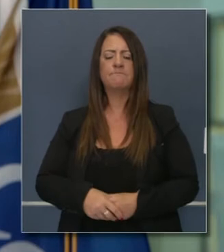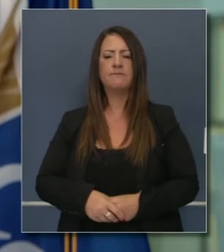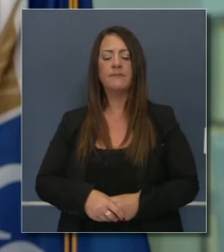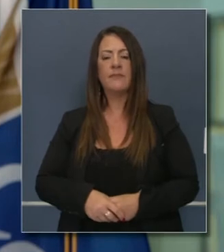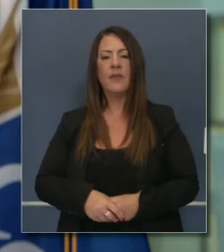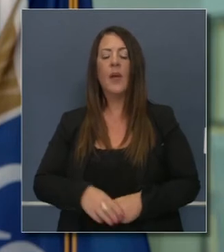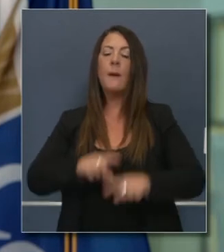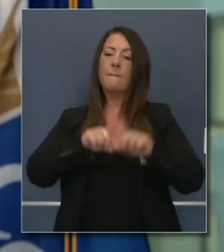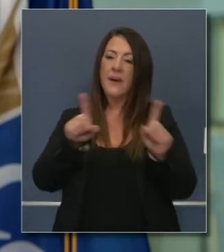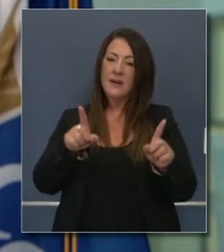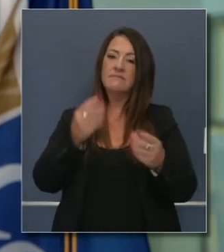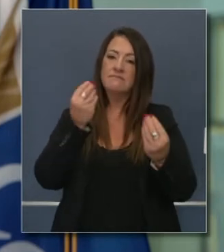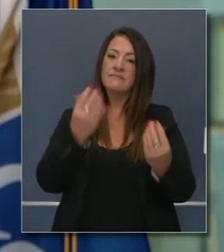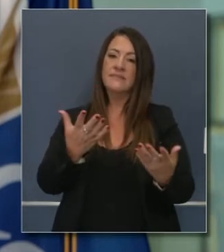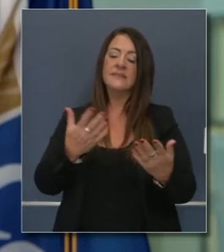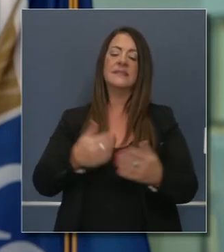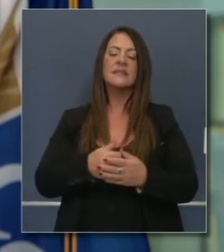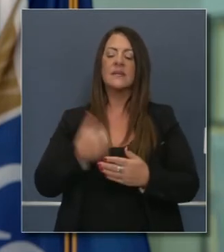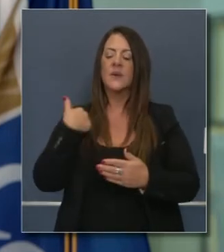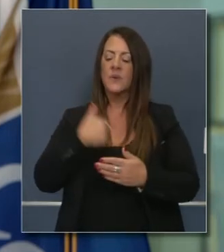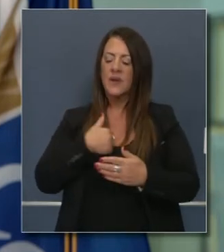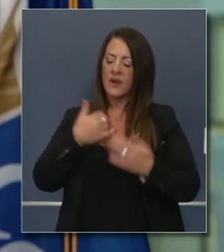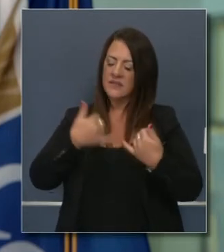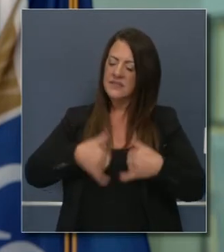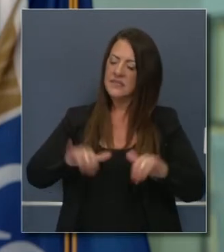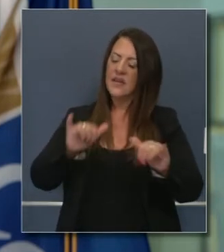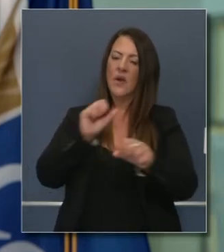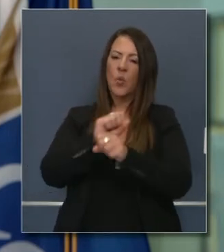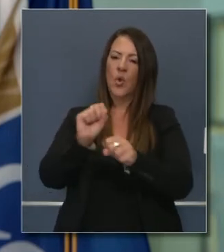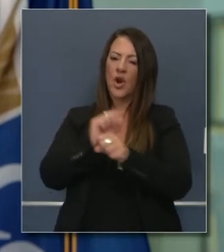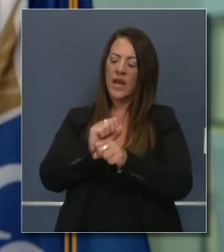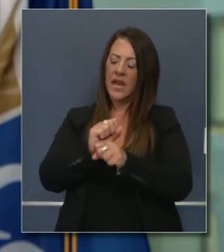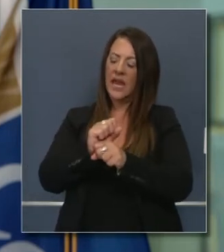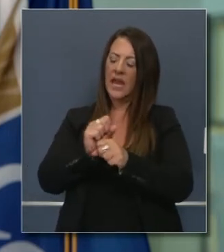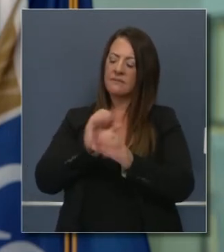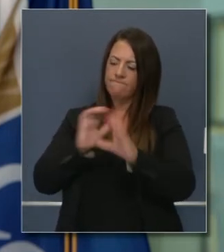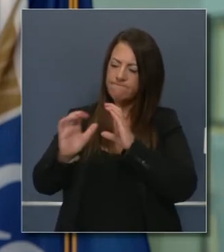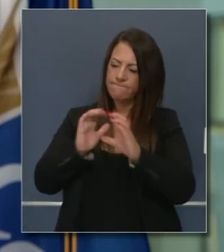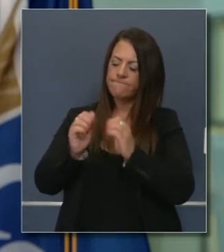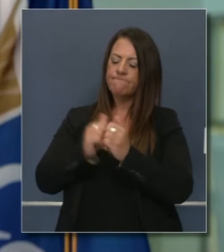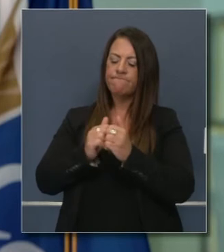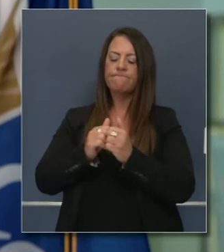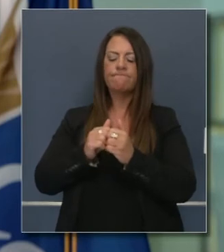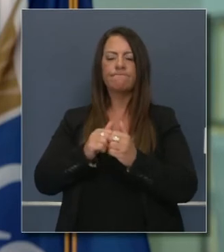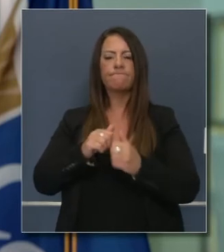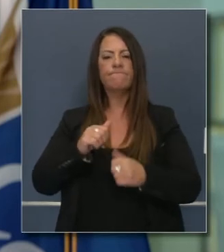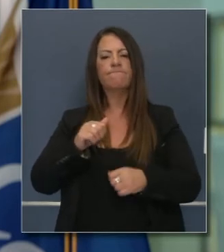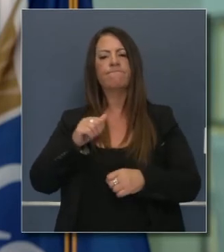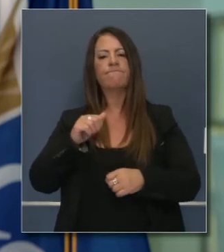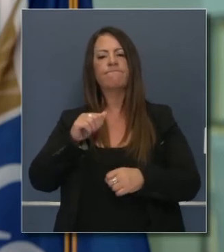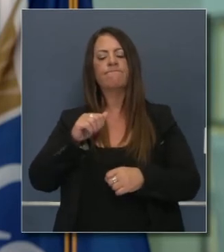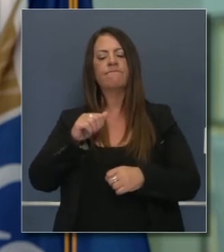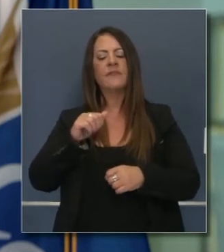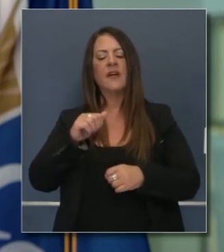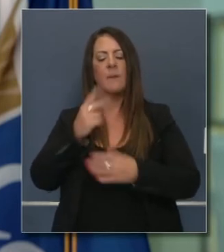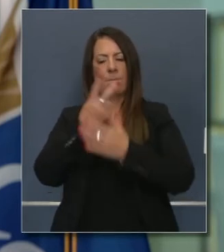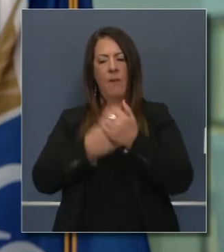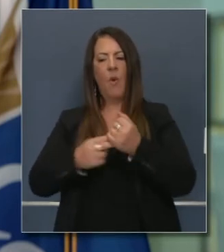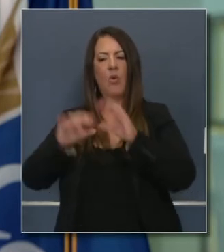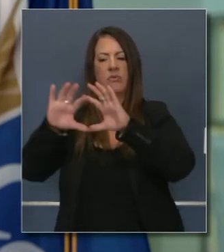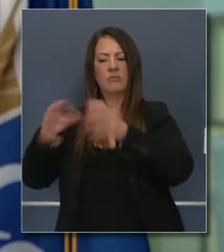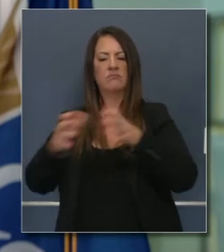Pero una vez más, nosotros estamos trabajando muy, muy de cerca con el